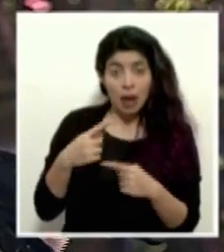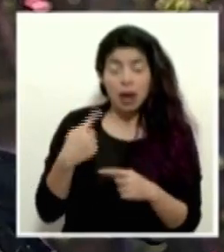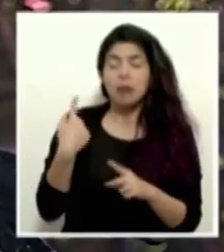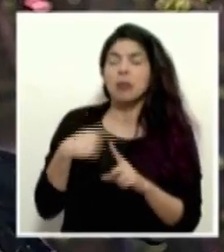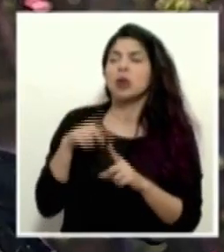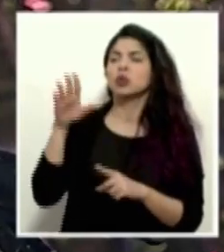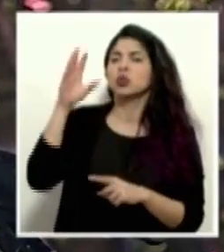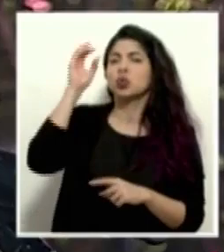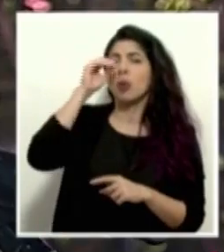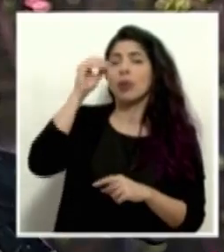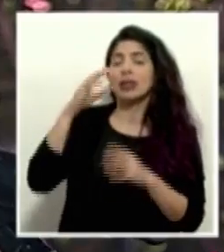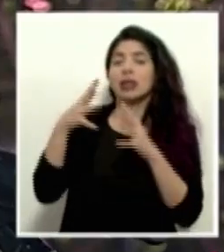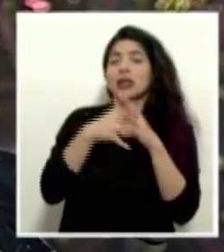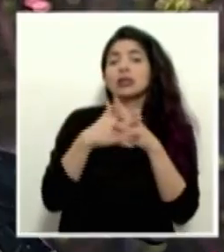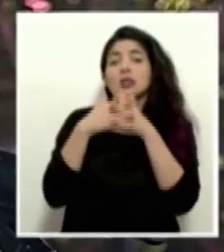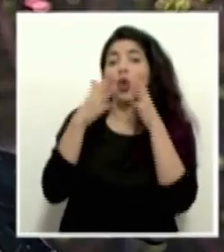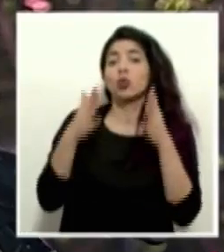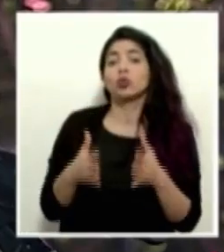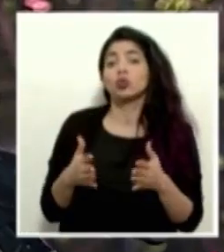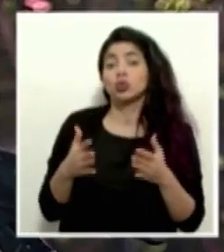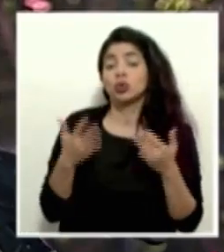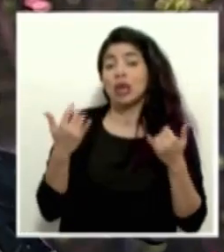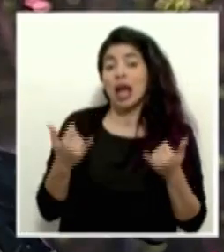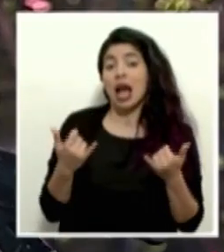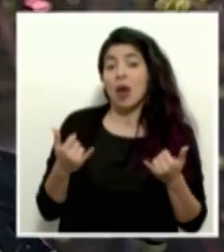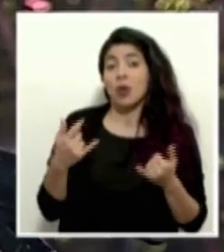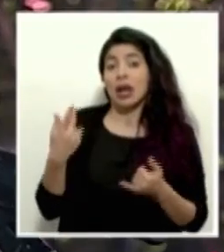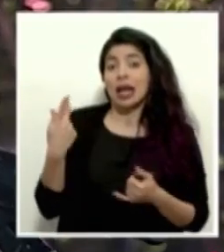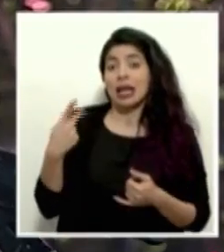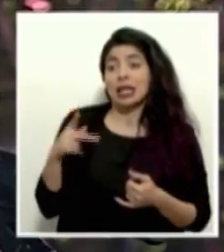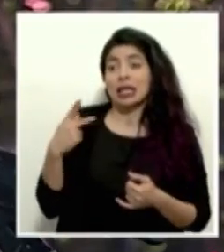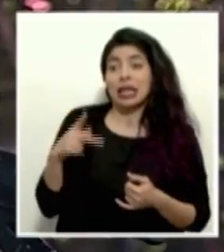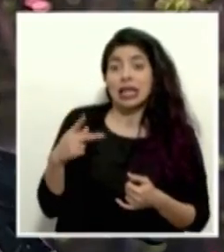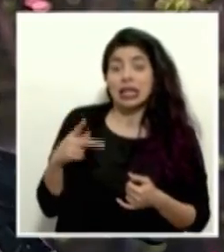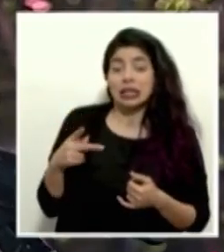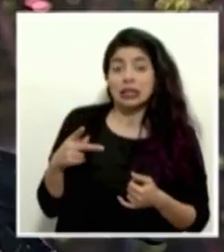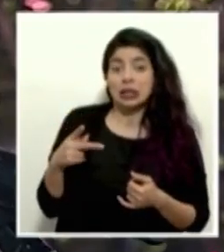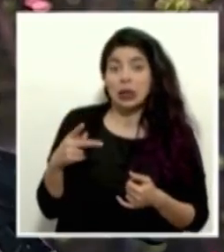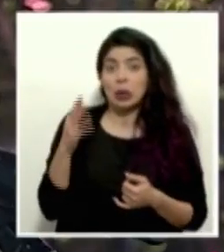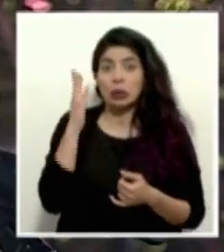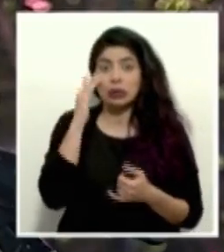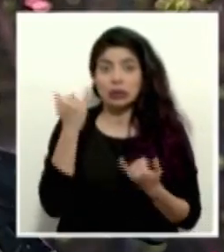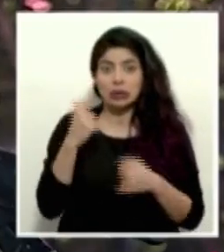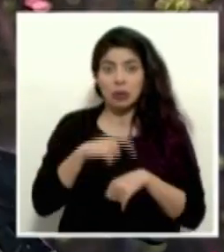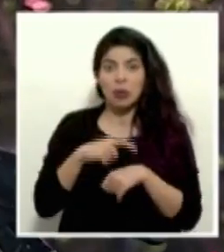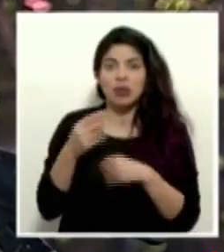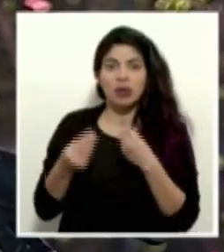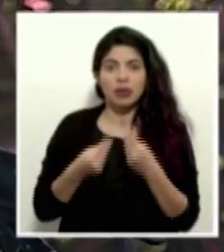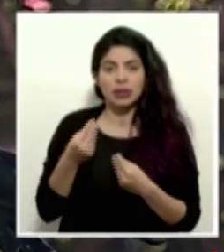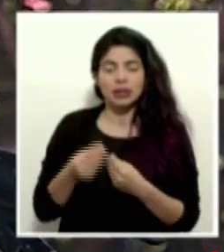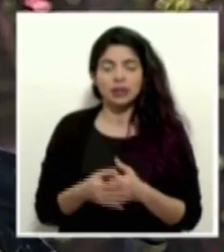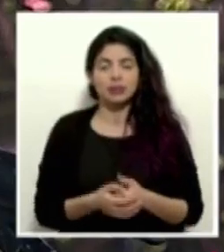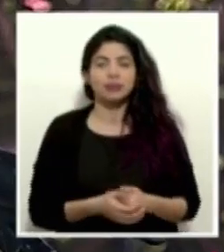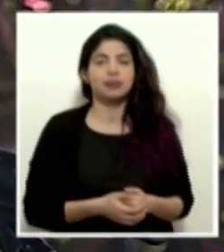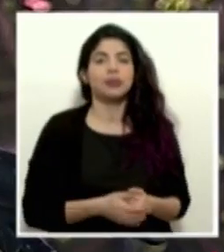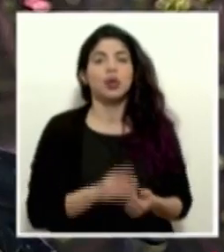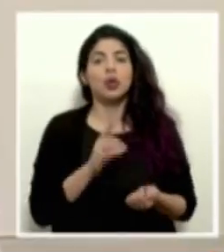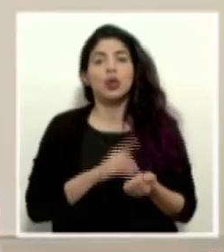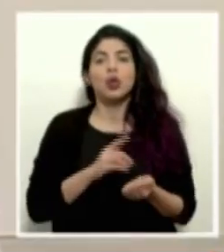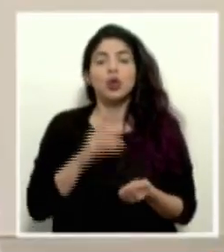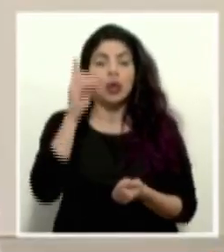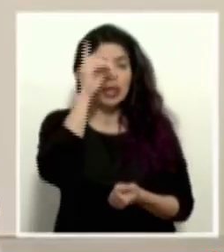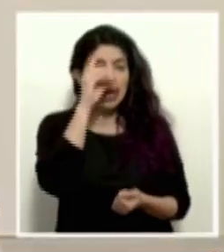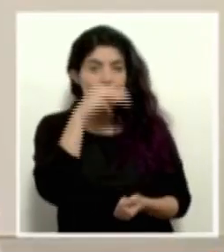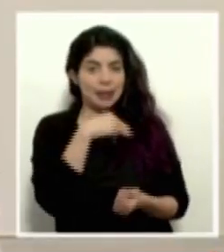tomar con las personas estadounidenses que están en un riesgo alarmante en este momento. Doctor Daniel